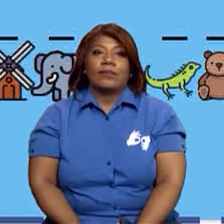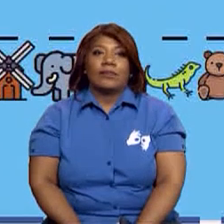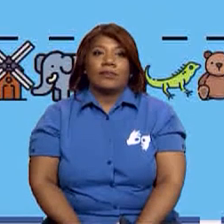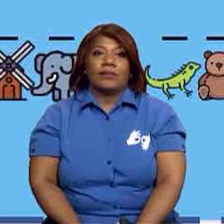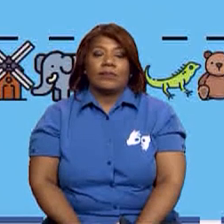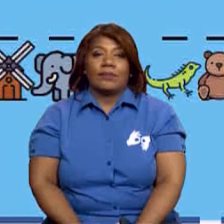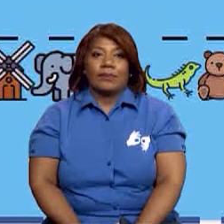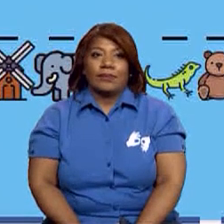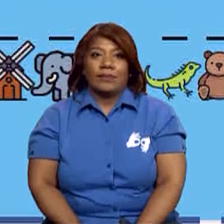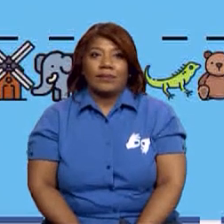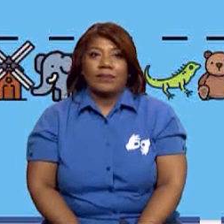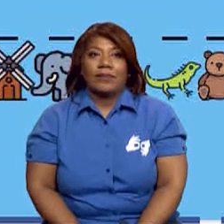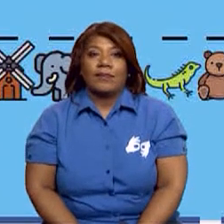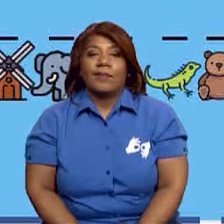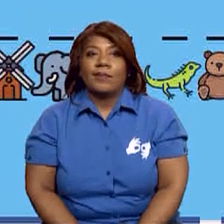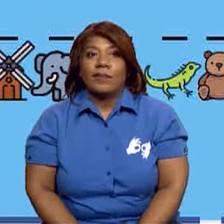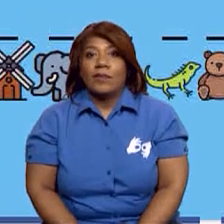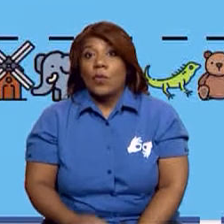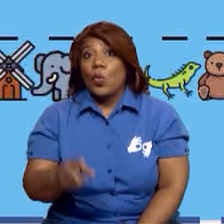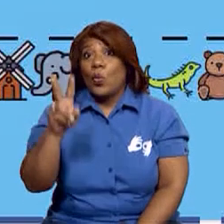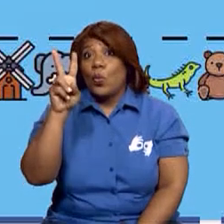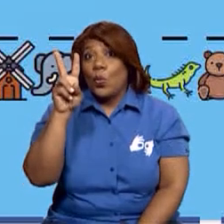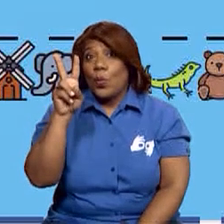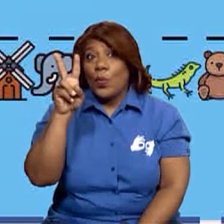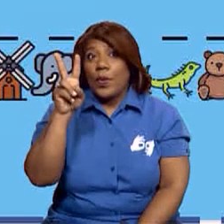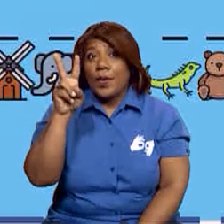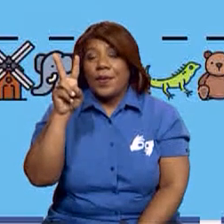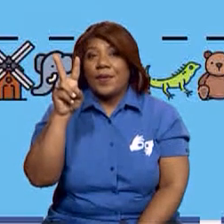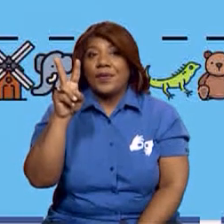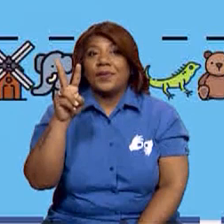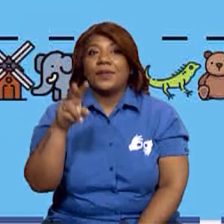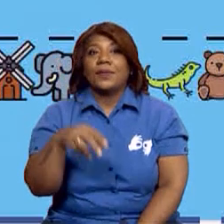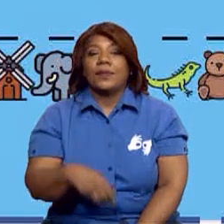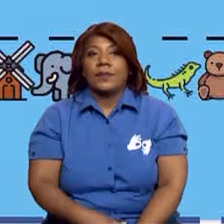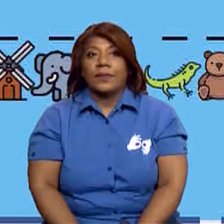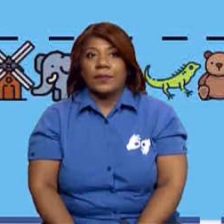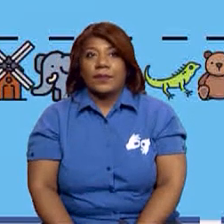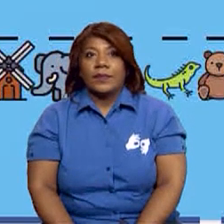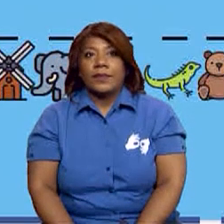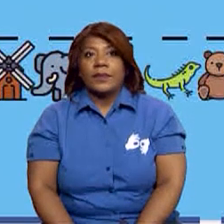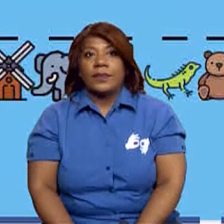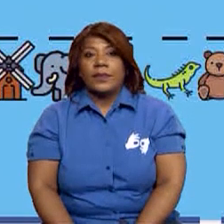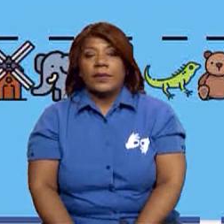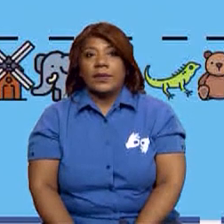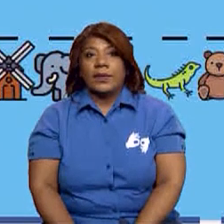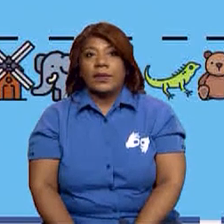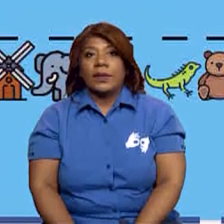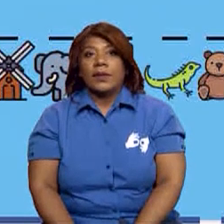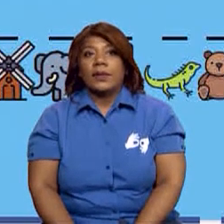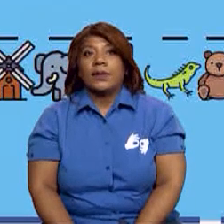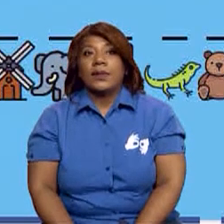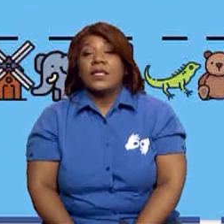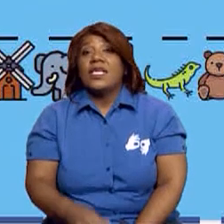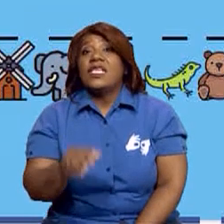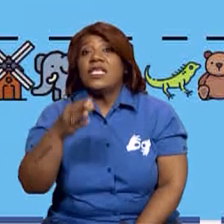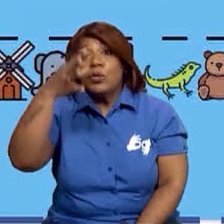Una vaca. ¿Y con qué empieza vaca? Muy bien. Y a ver, ¿esto sería una qué? Una